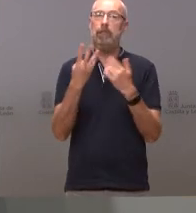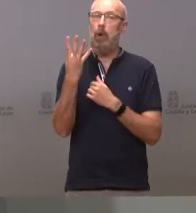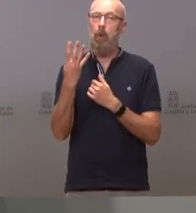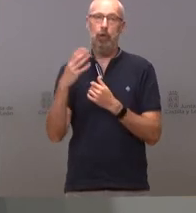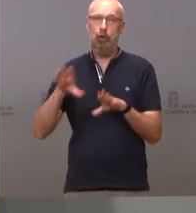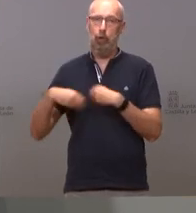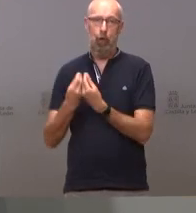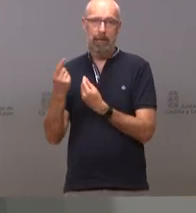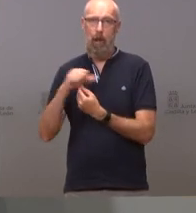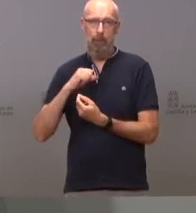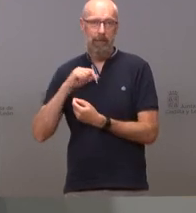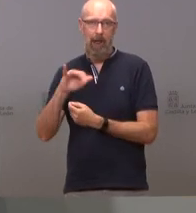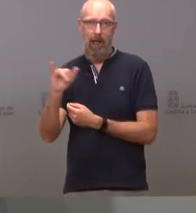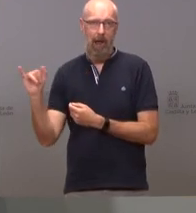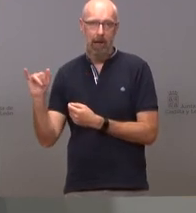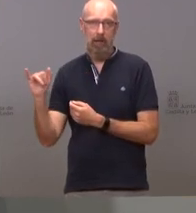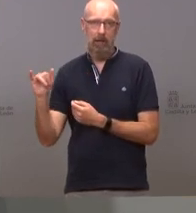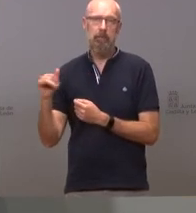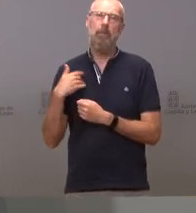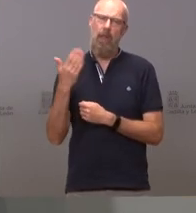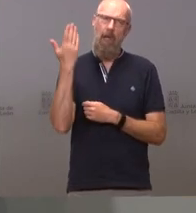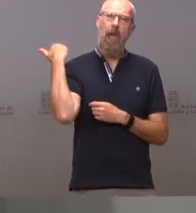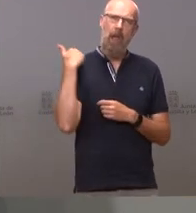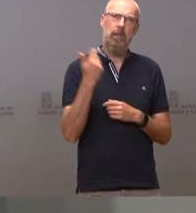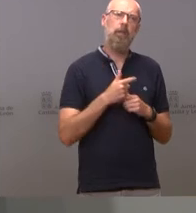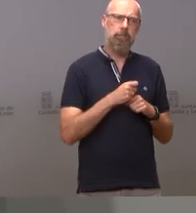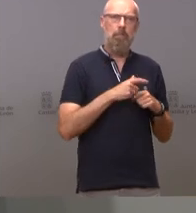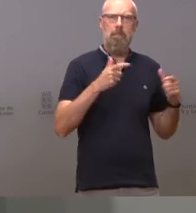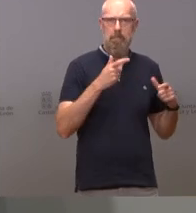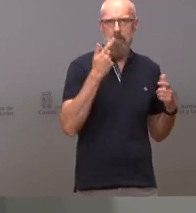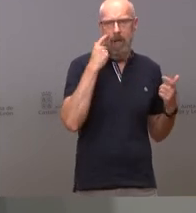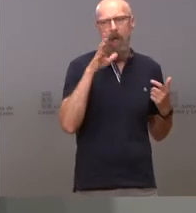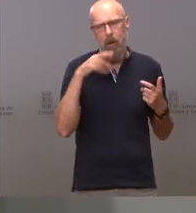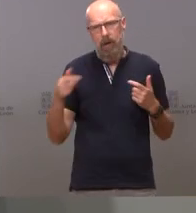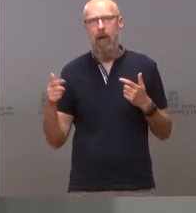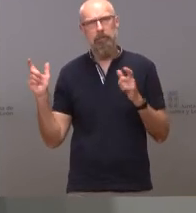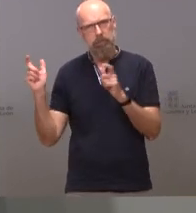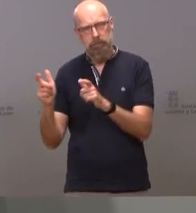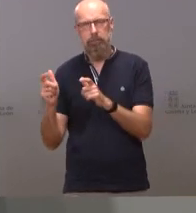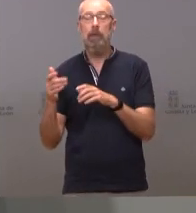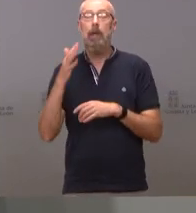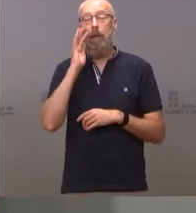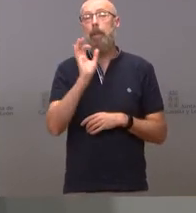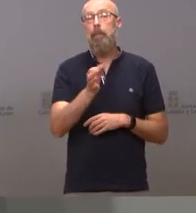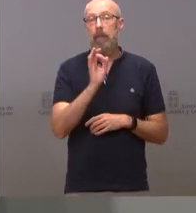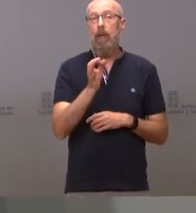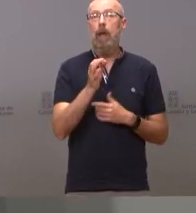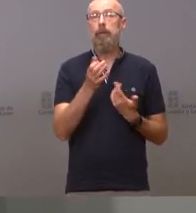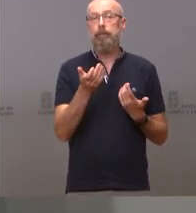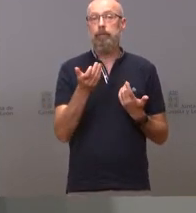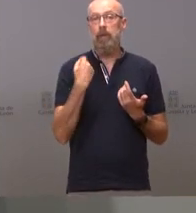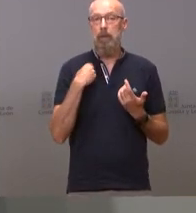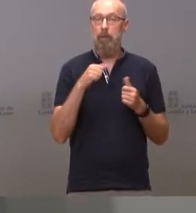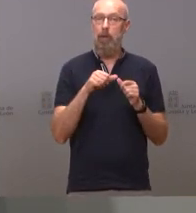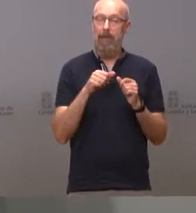de dónde venimos y cómo va está evolucionando la curva es verdad que se ha perdido la trazabilidad es verdad